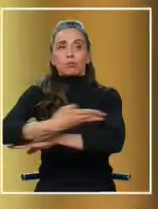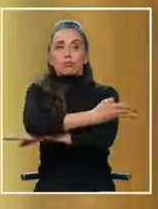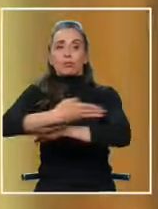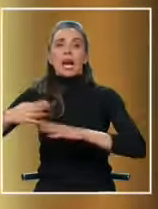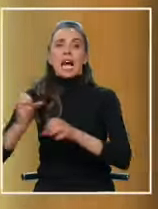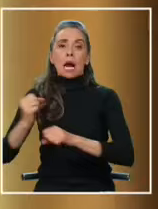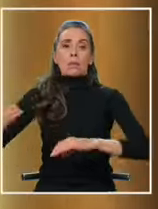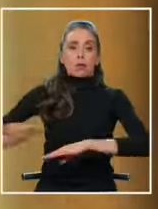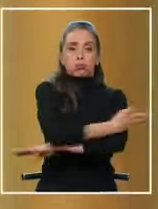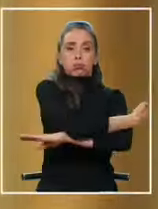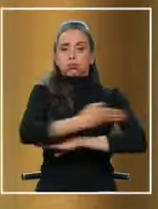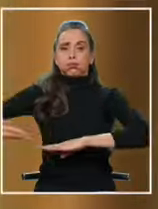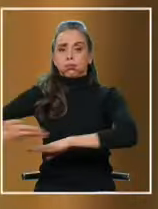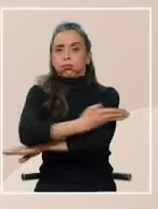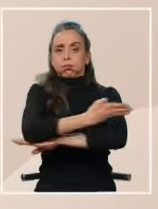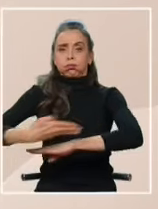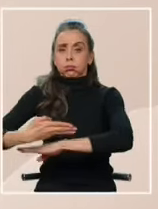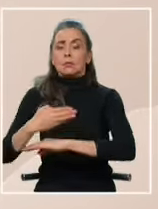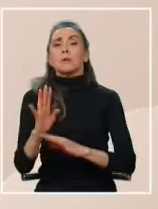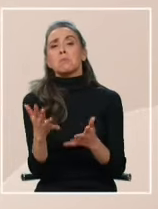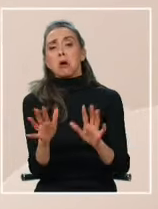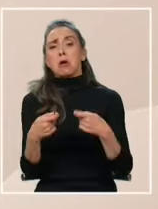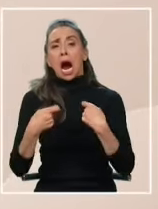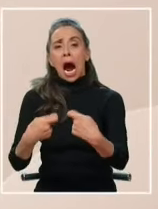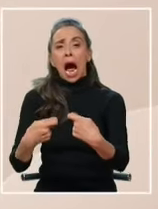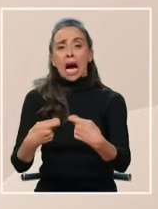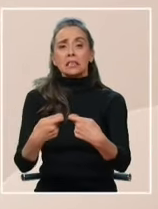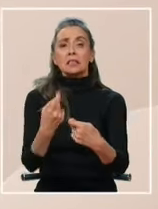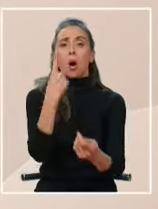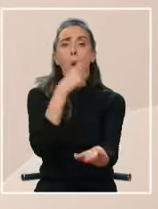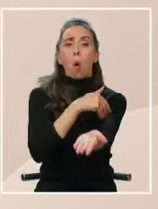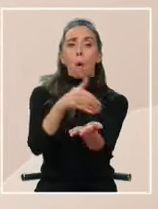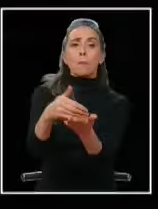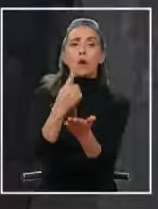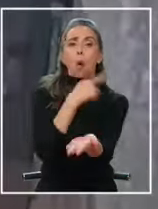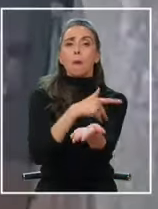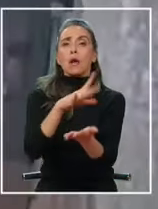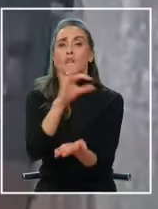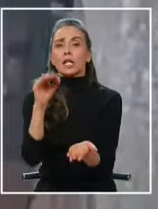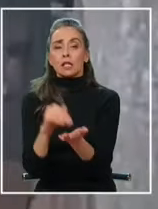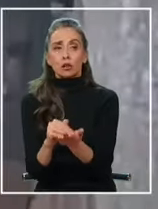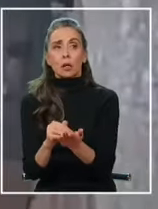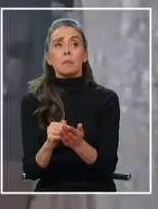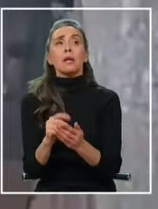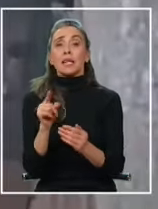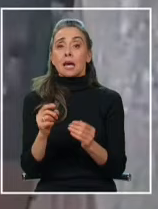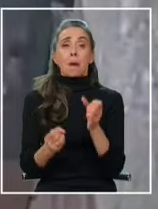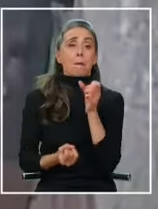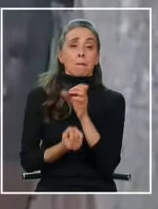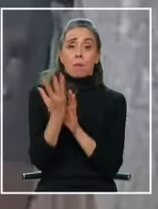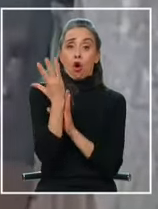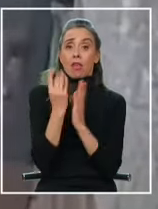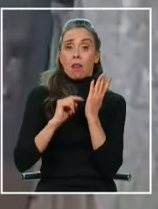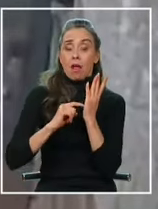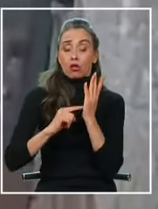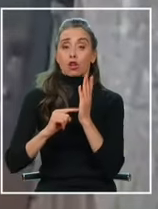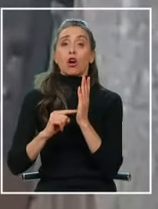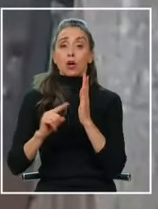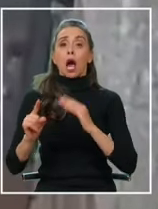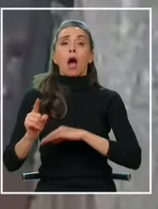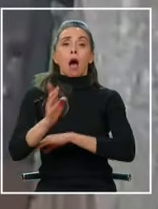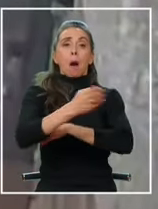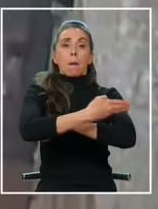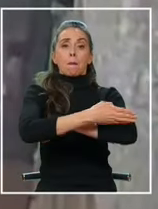probablemente dar el portón. Yo te diría que estamos entre el millón y el millón y medio. Los portones de la más reciente tecnología